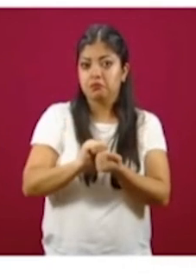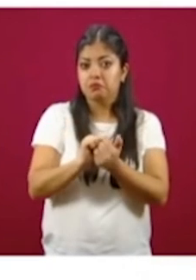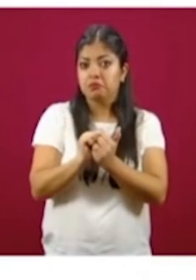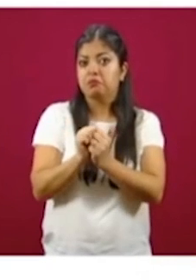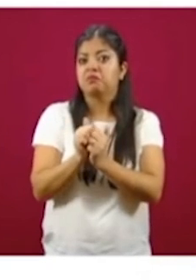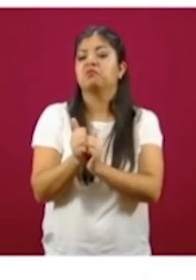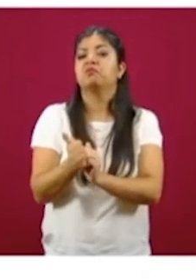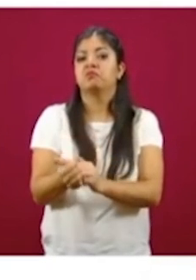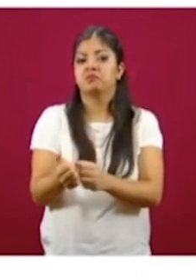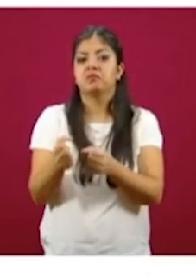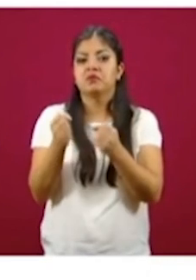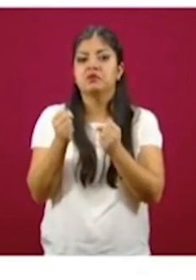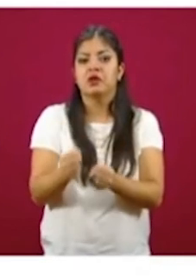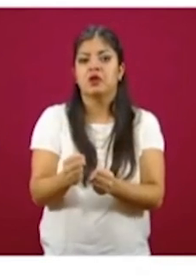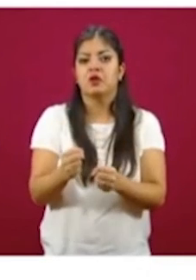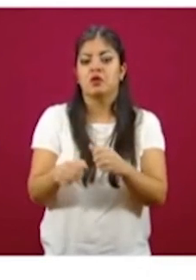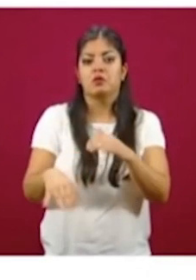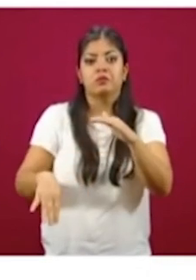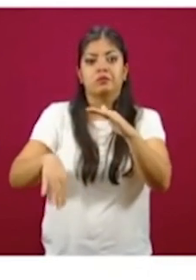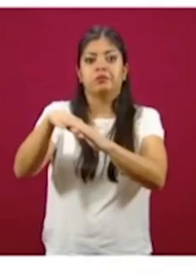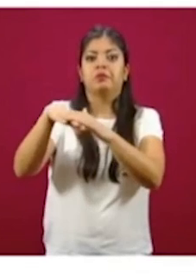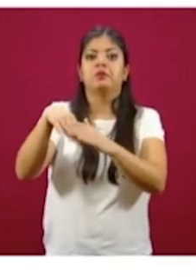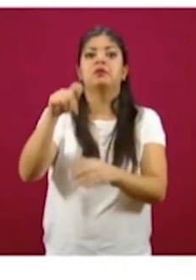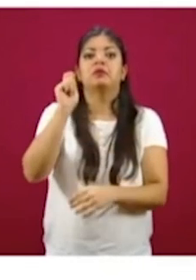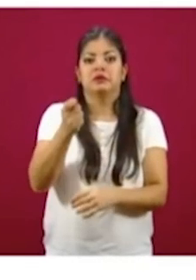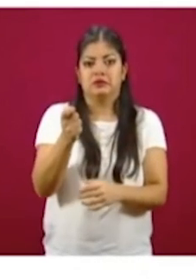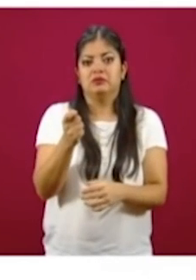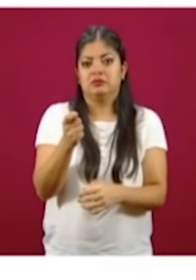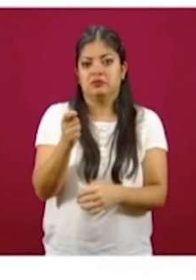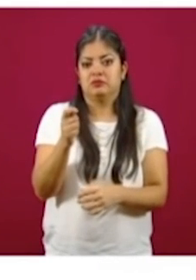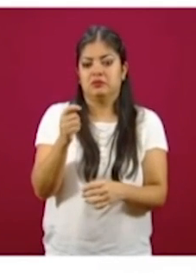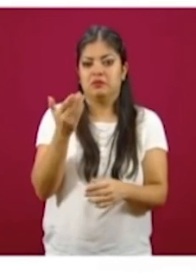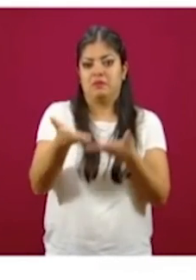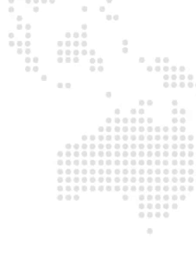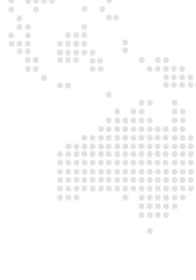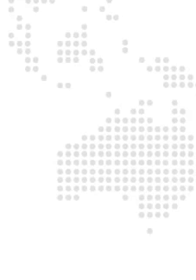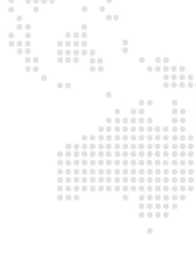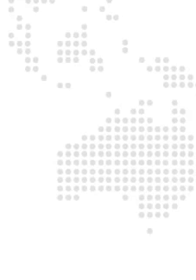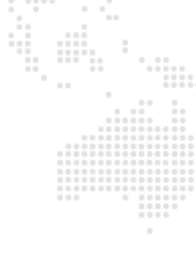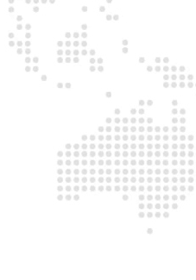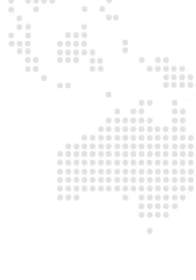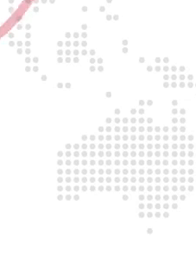a un número importante del universo de solicitantes.